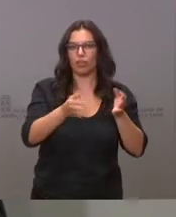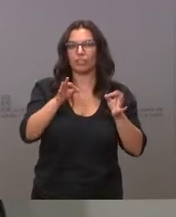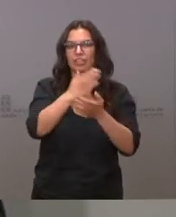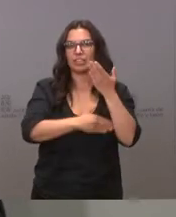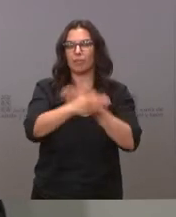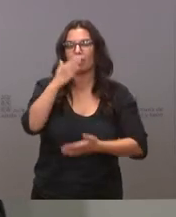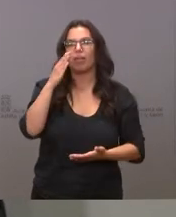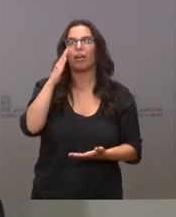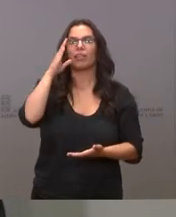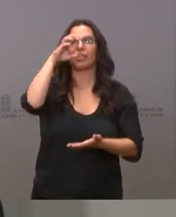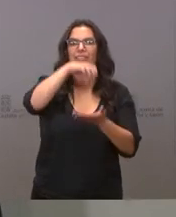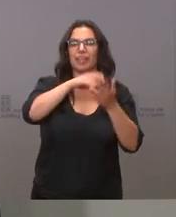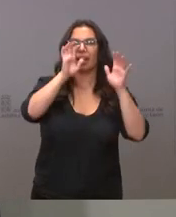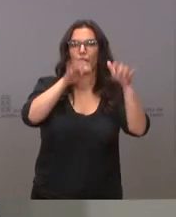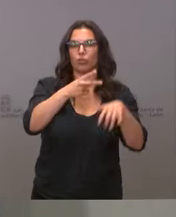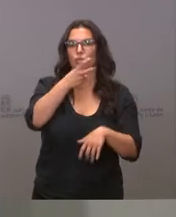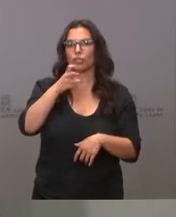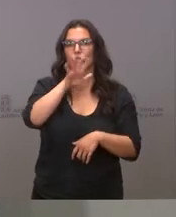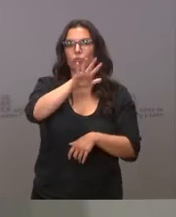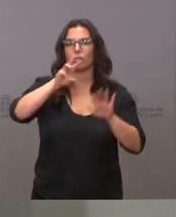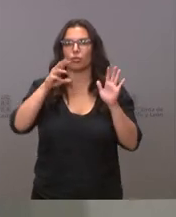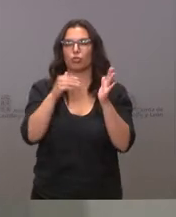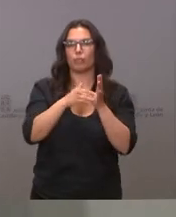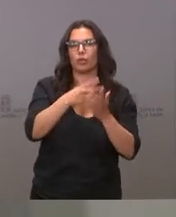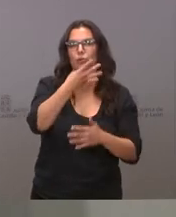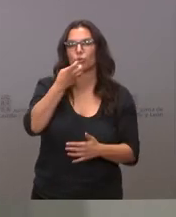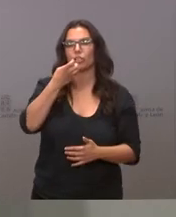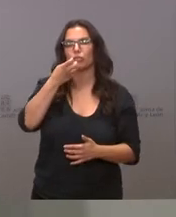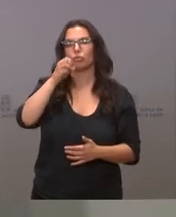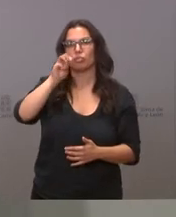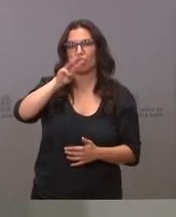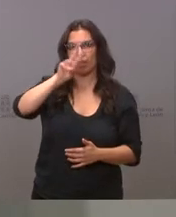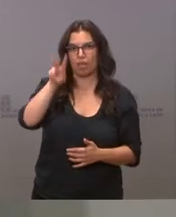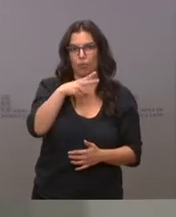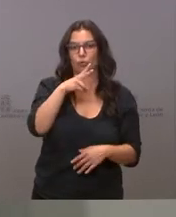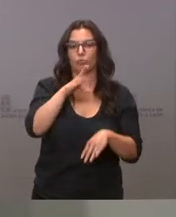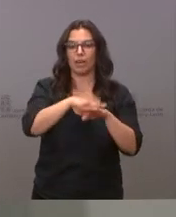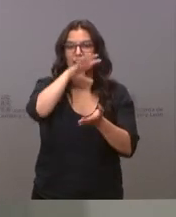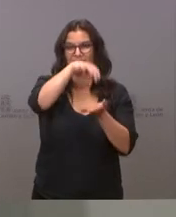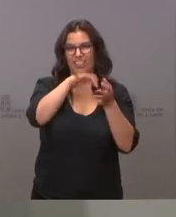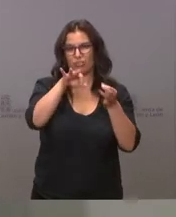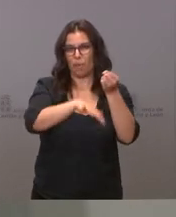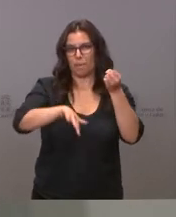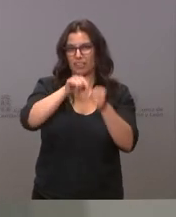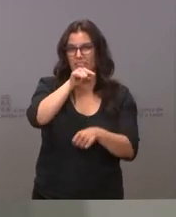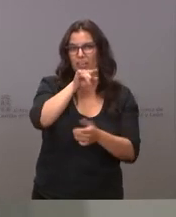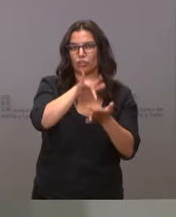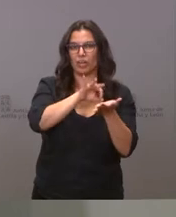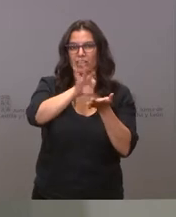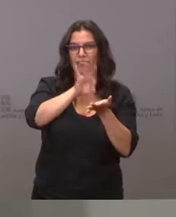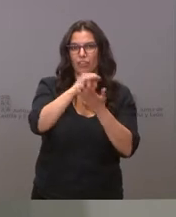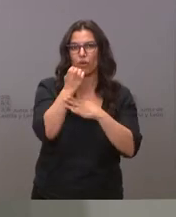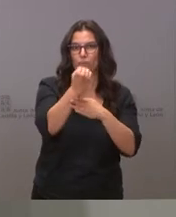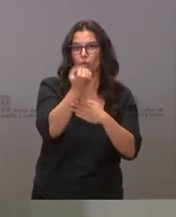Se trata de 258.413 euros para este centro, donde se van a concentrar los servicios de apoyo